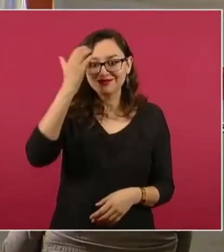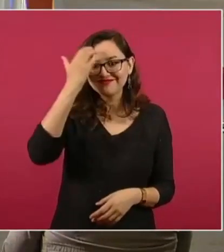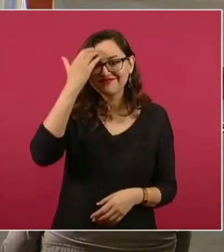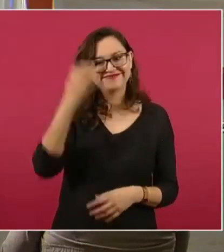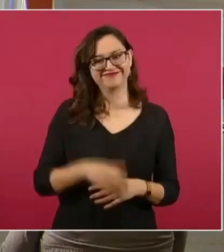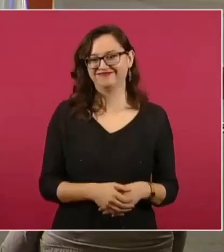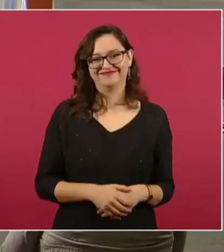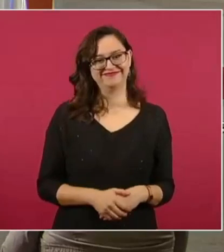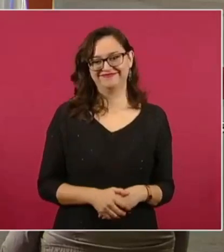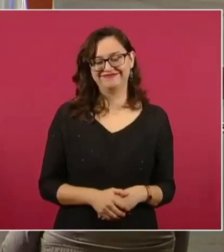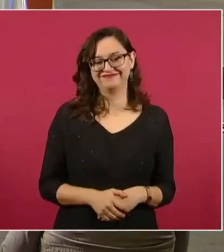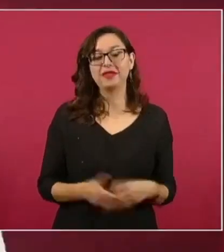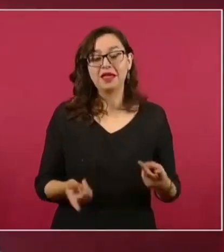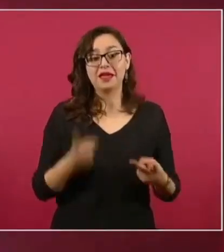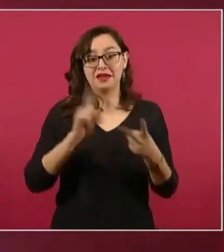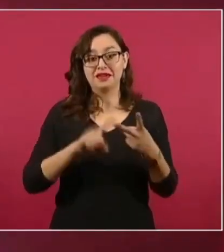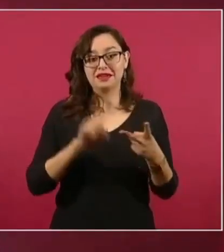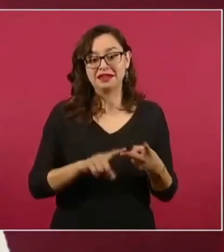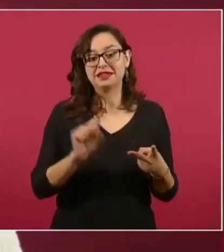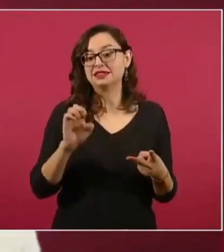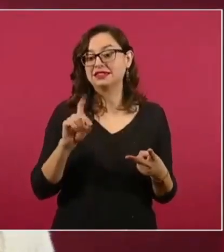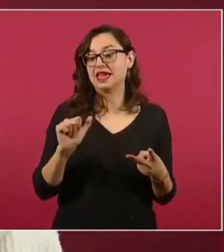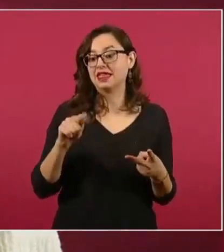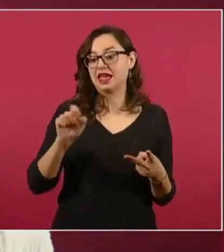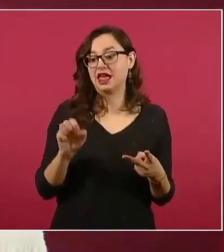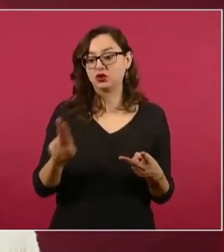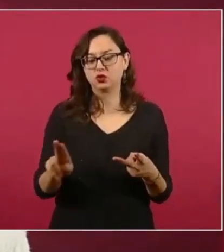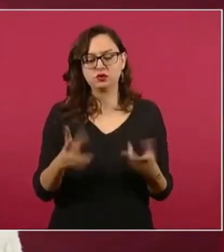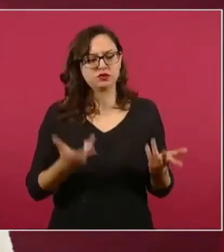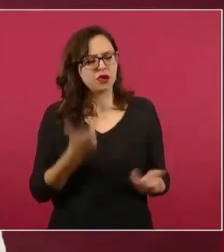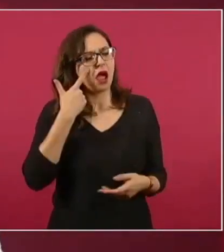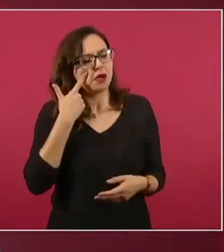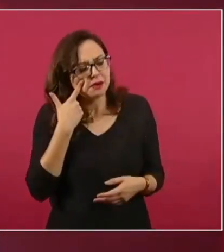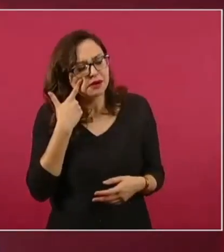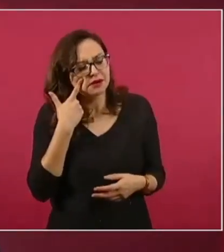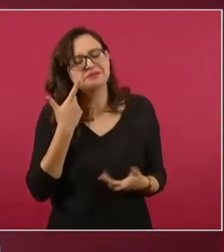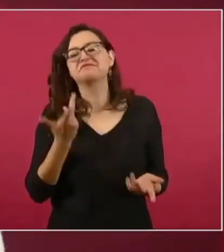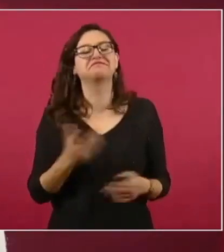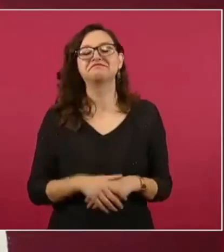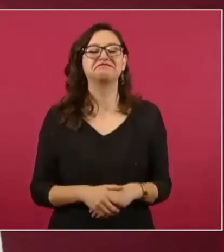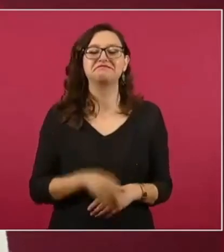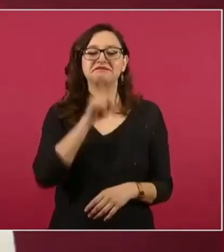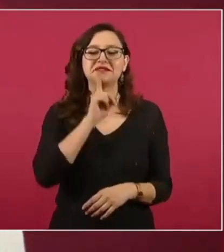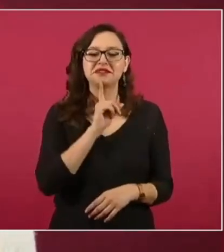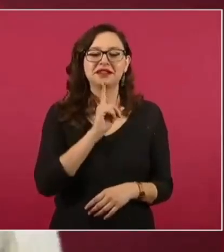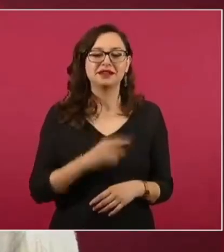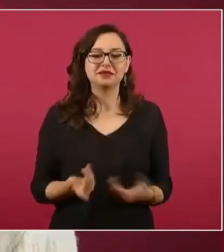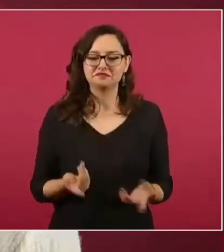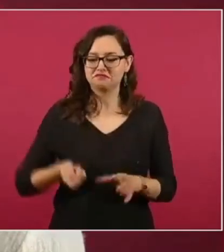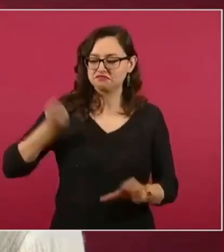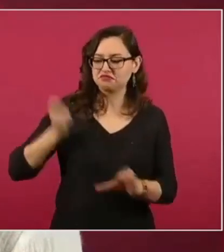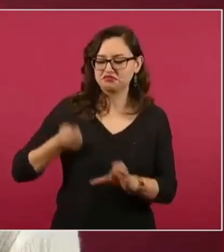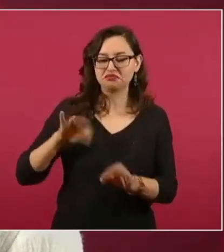Reforma. Y la Secretaría de Desarrollo Agrario, Territorial y Urbano ha cumplido con la sentencia. En la nota se